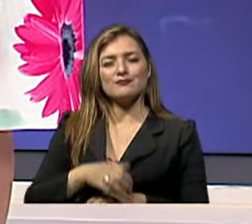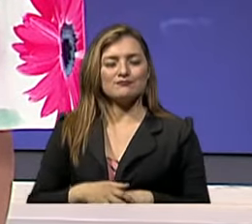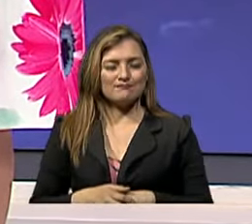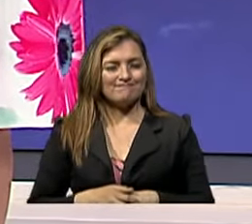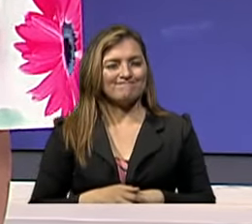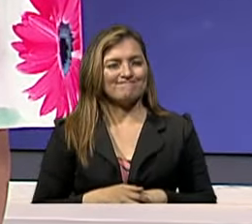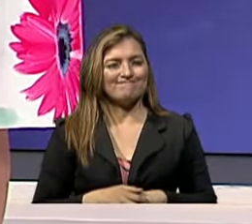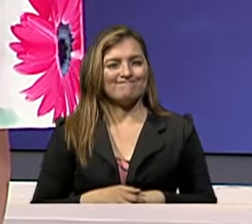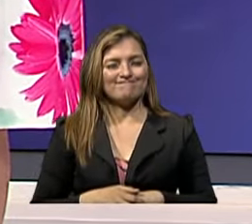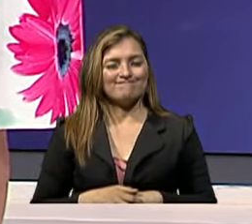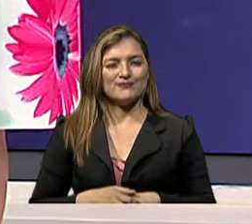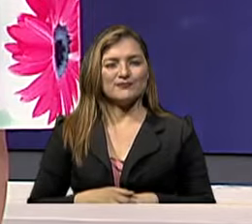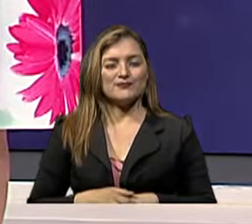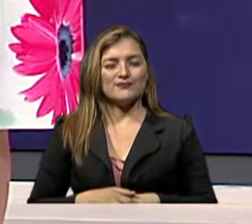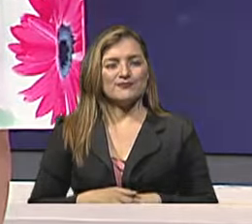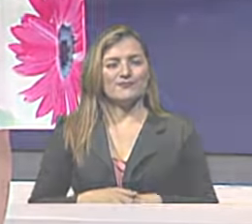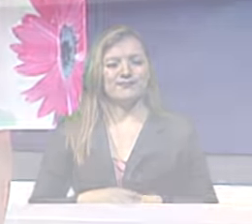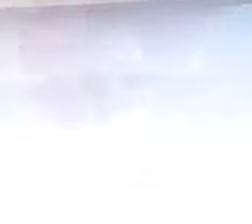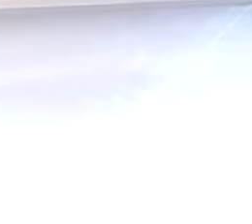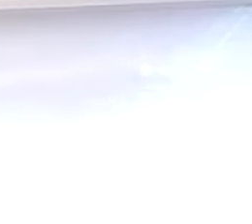Este tema Ya regresamos